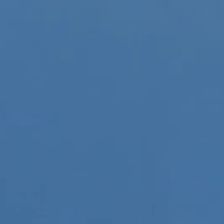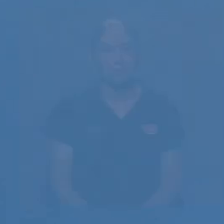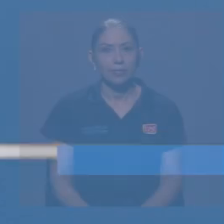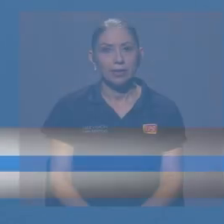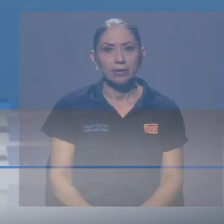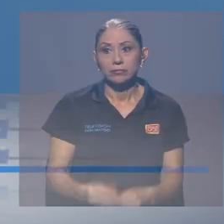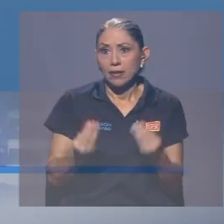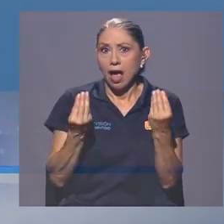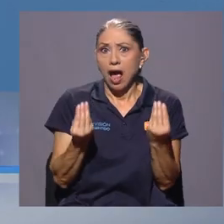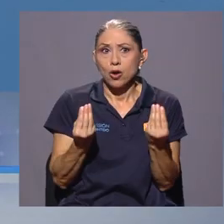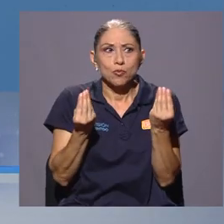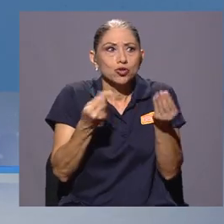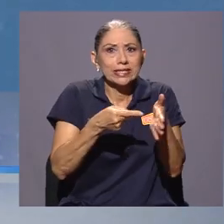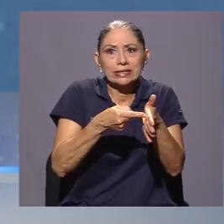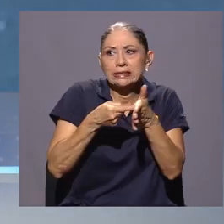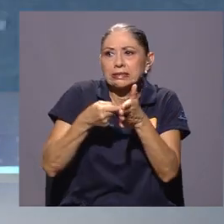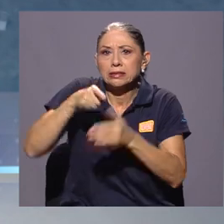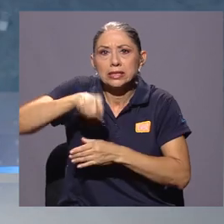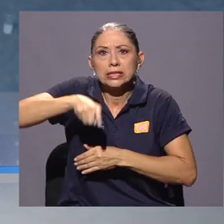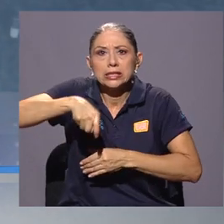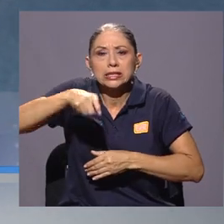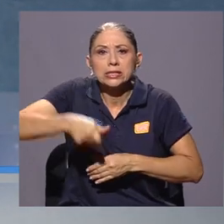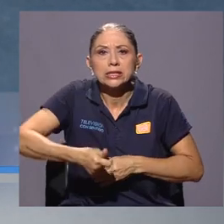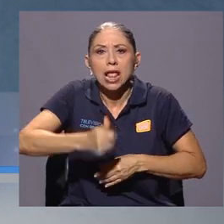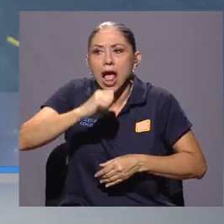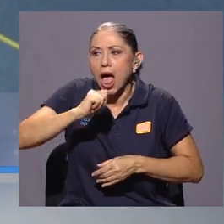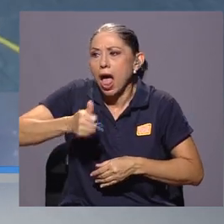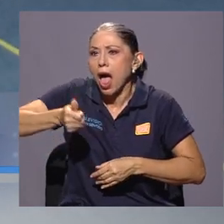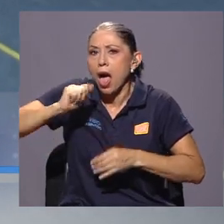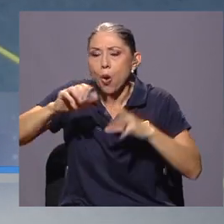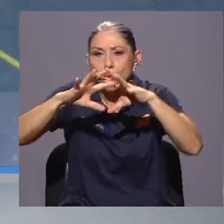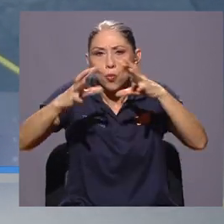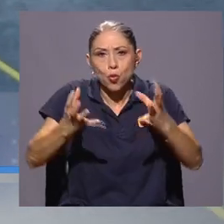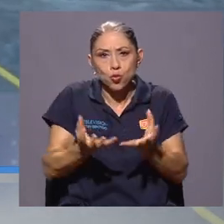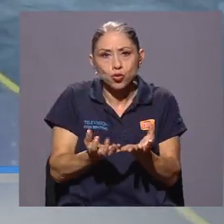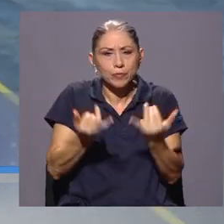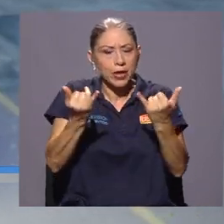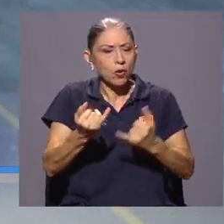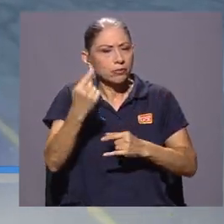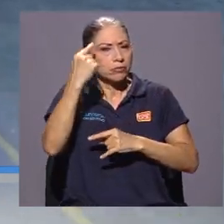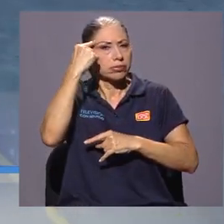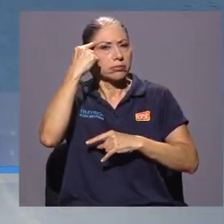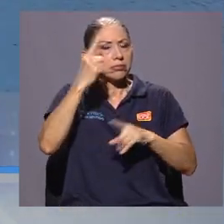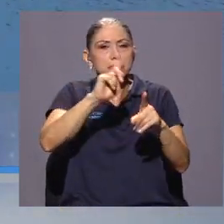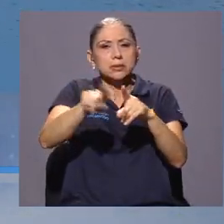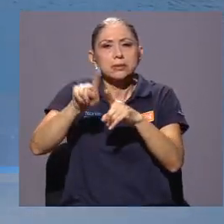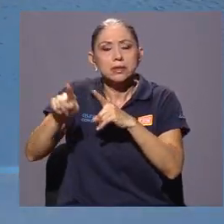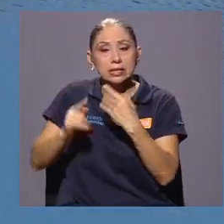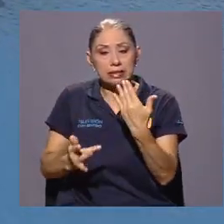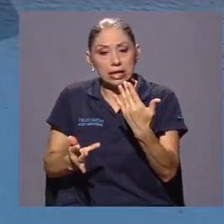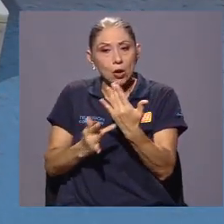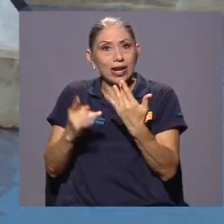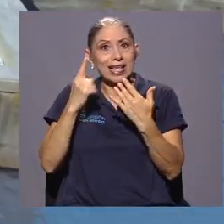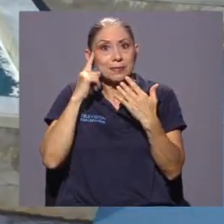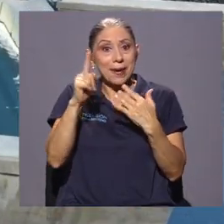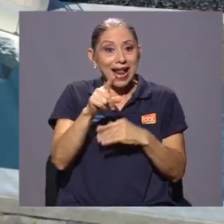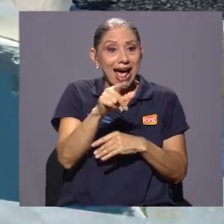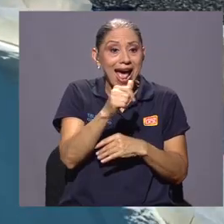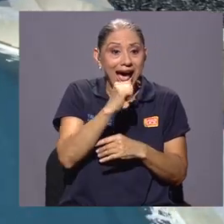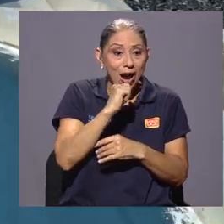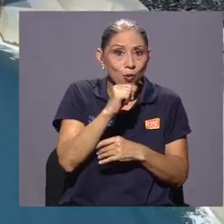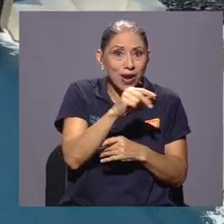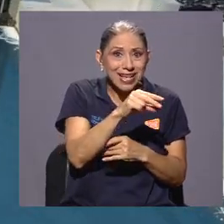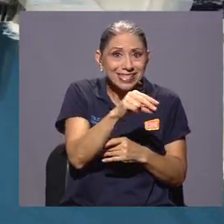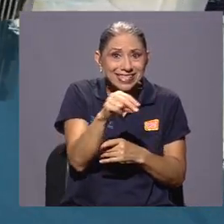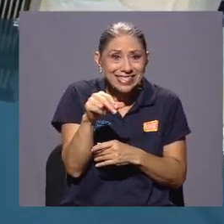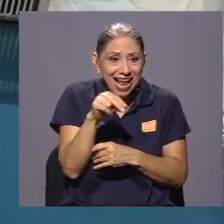La creciente demanda del recurso hídrico alrededor del mundo ha llevado a desarrollar distintas tecnologías que permiten tratar el agua salada